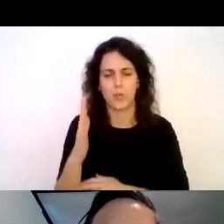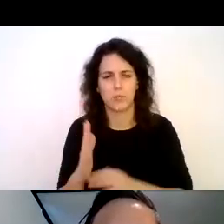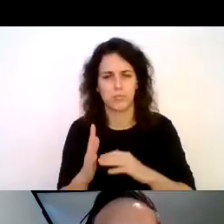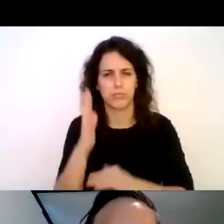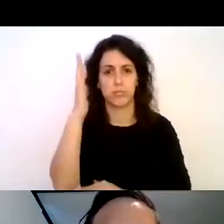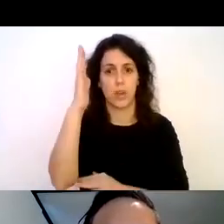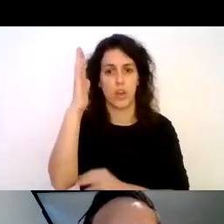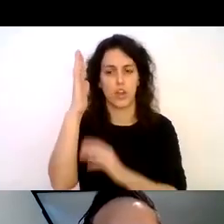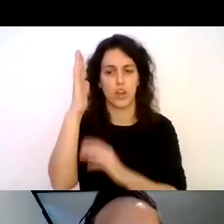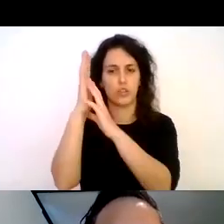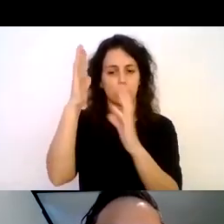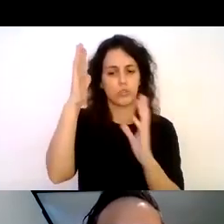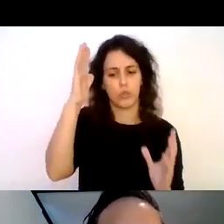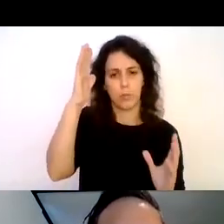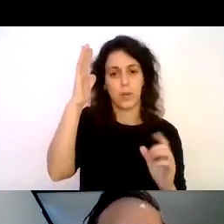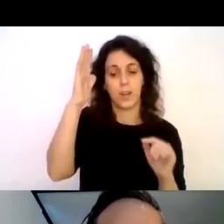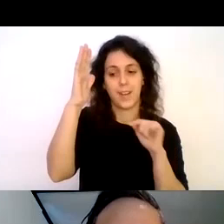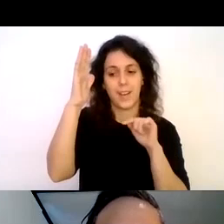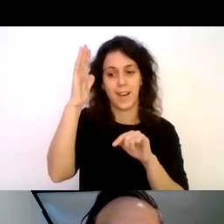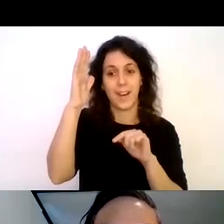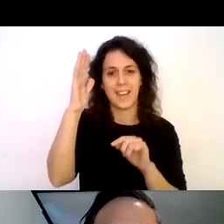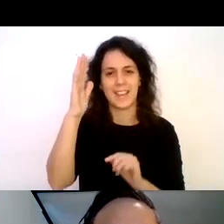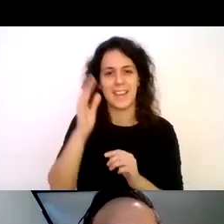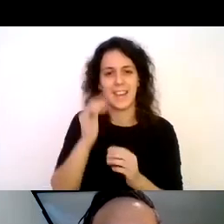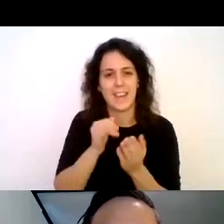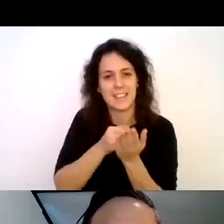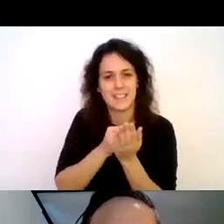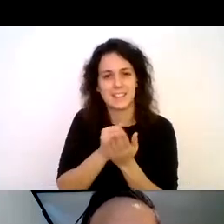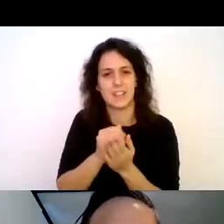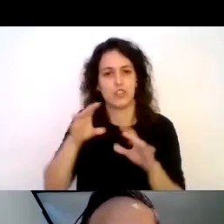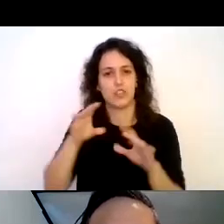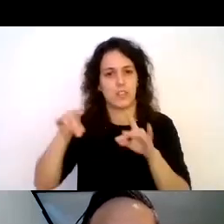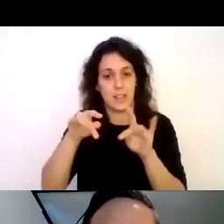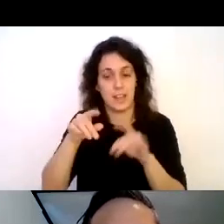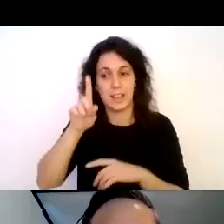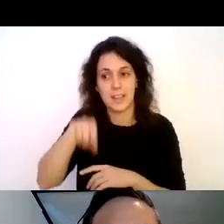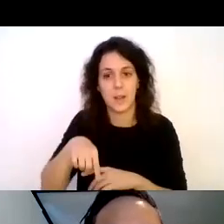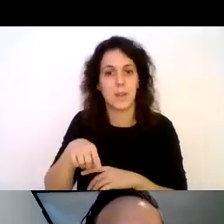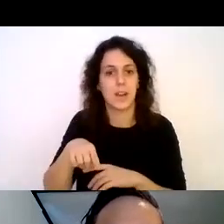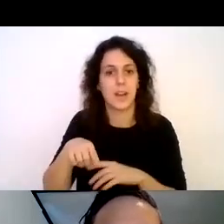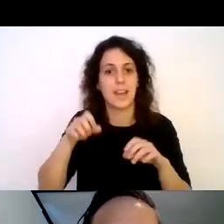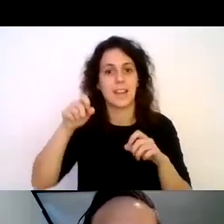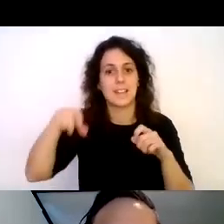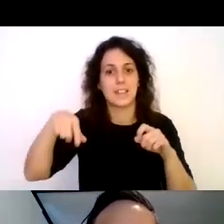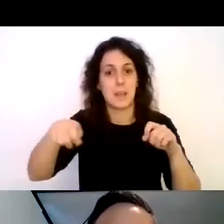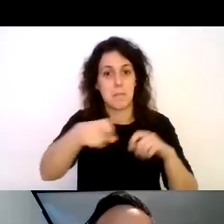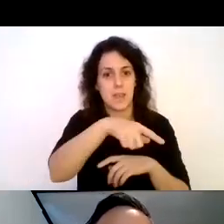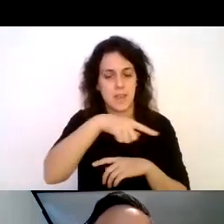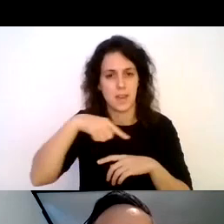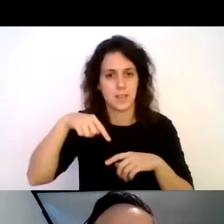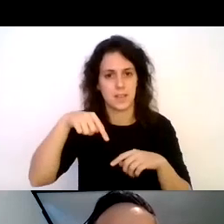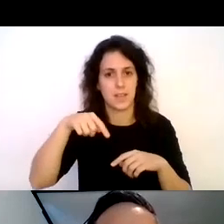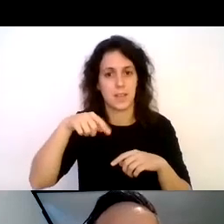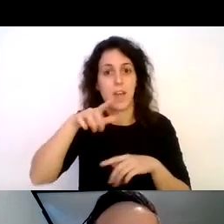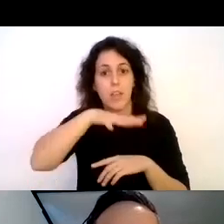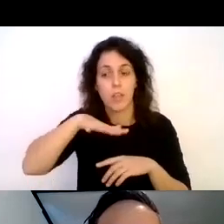sombra, lo que propicia la vida de insectos de tierra. También hay muchas semillas a sus pies y en zonas como esta podemos encontrar